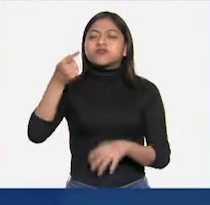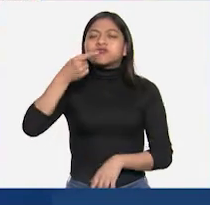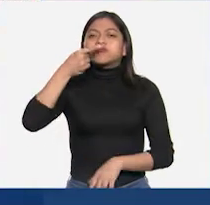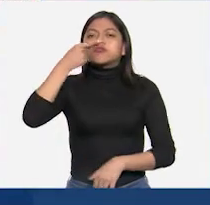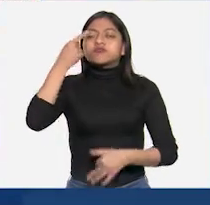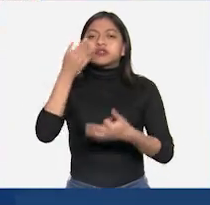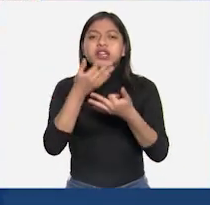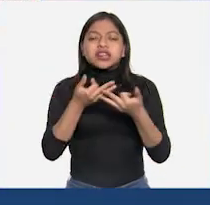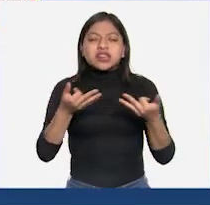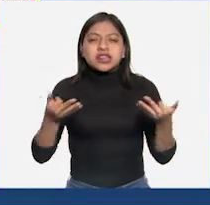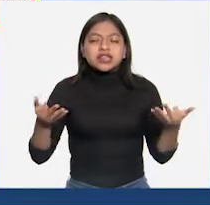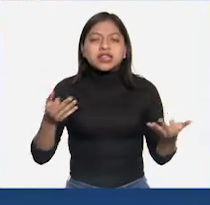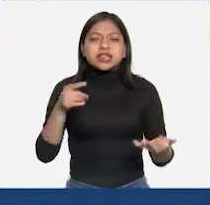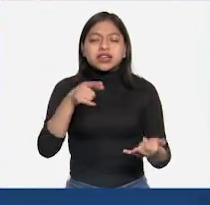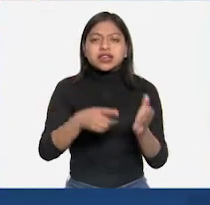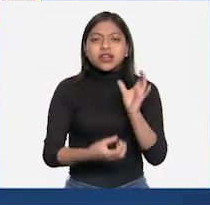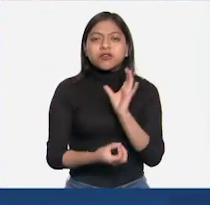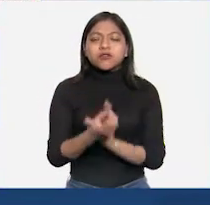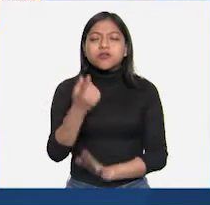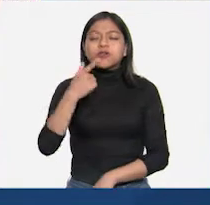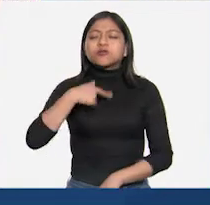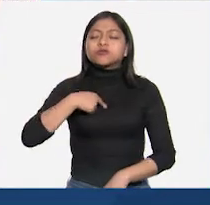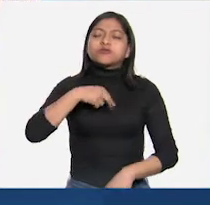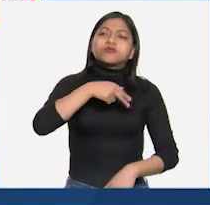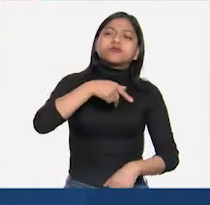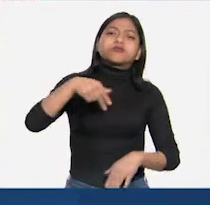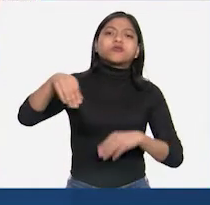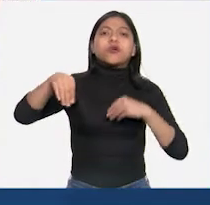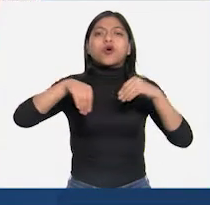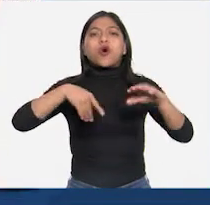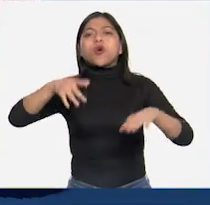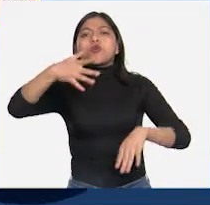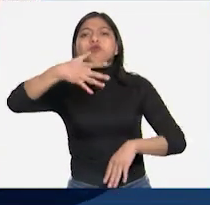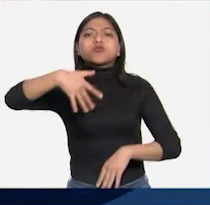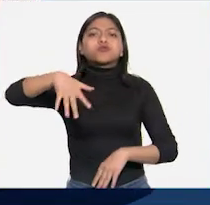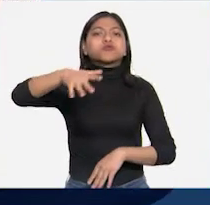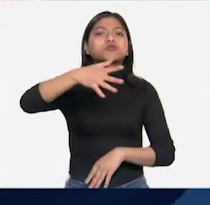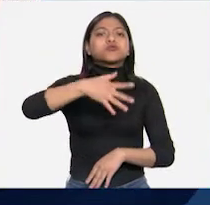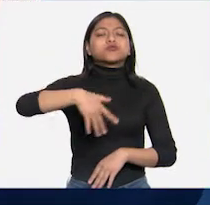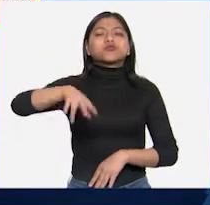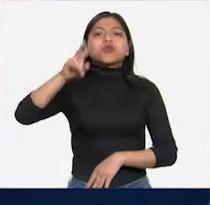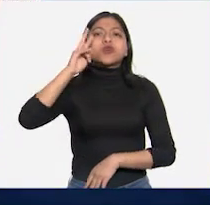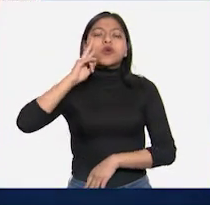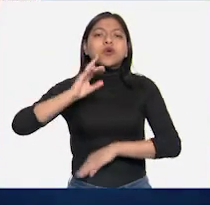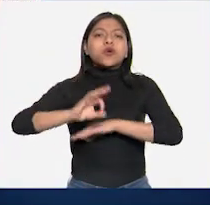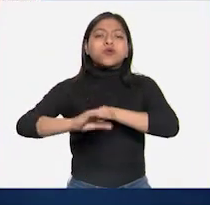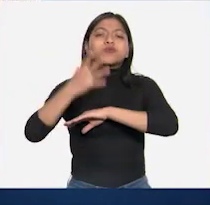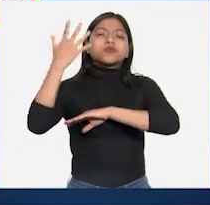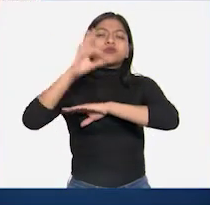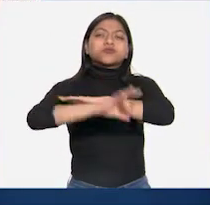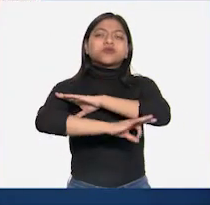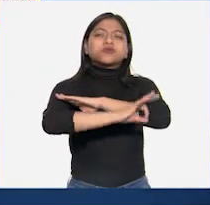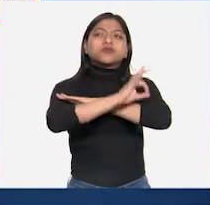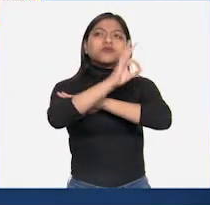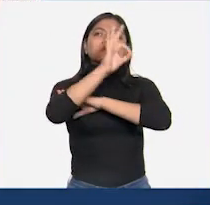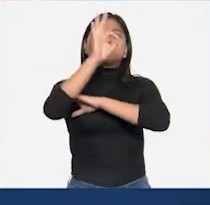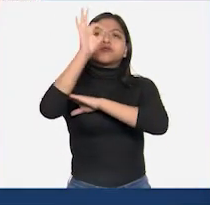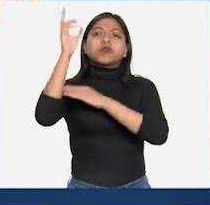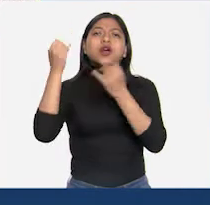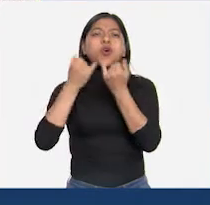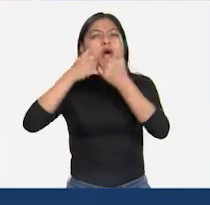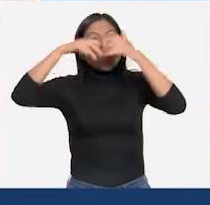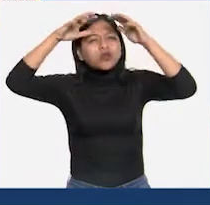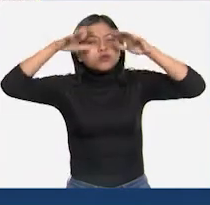Sí, yo me muevo, voy buscando acaso soles, auroras, tempestad y olvido.